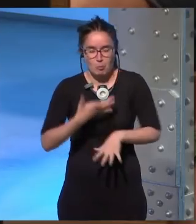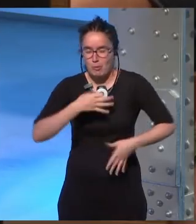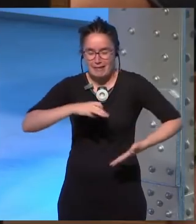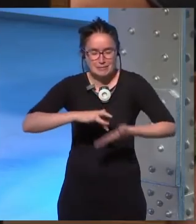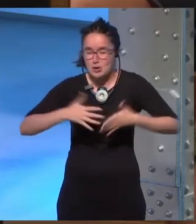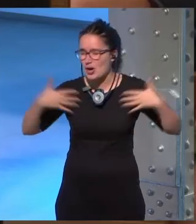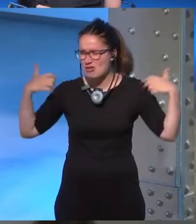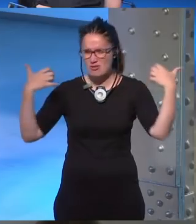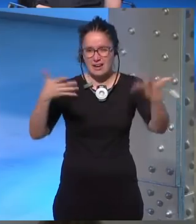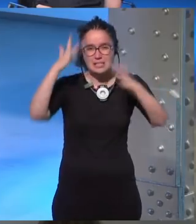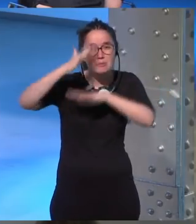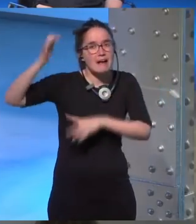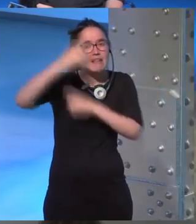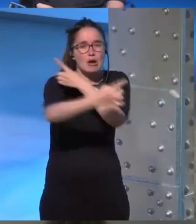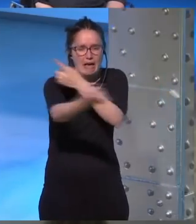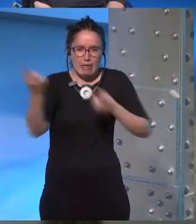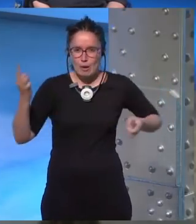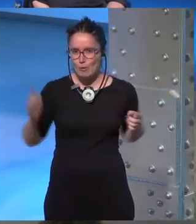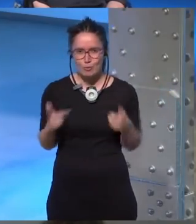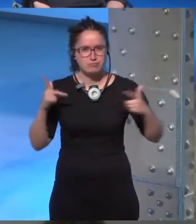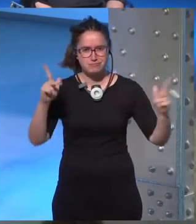pueden ser lo que te imagines que son